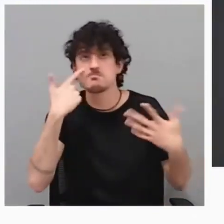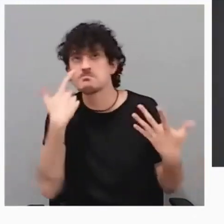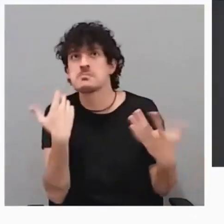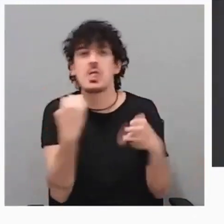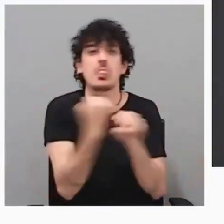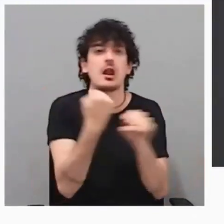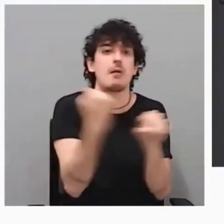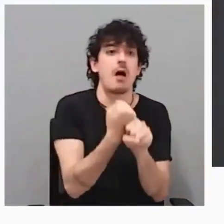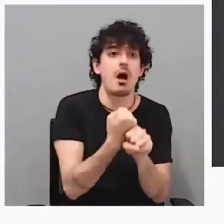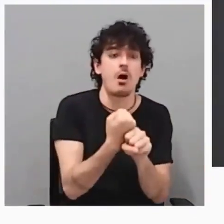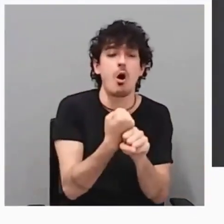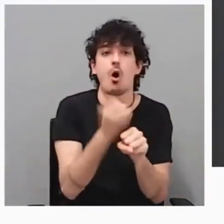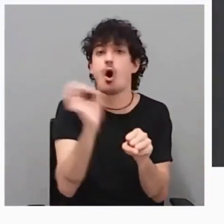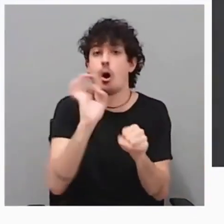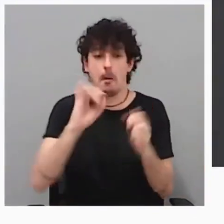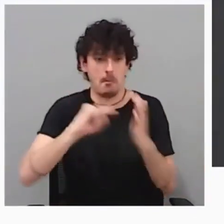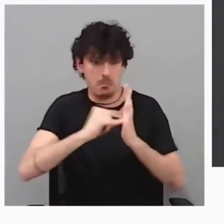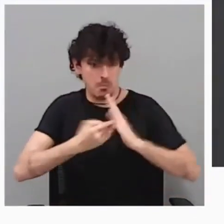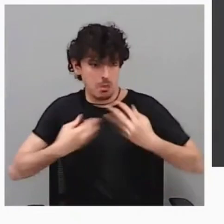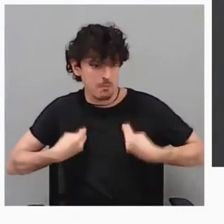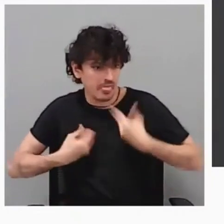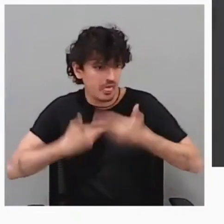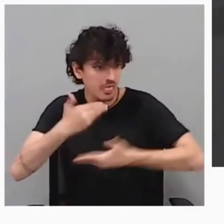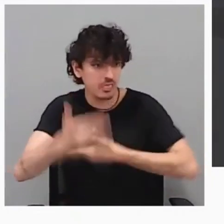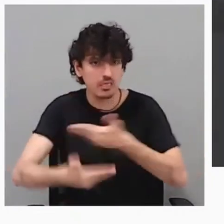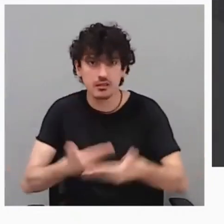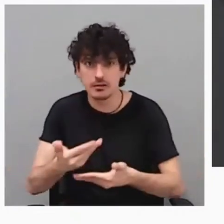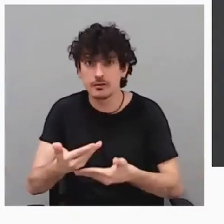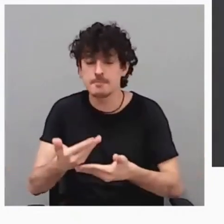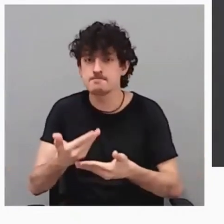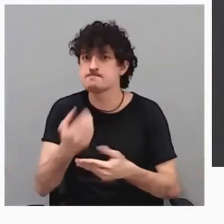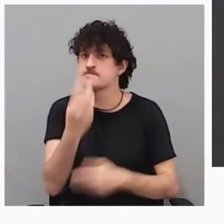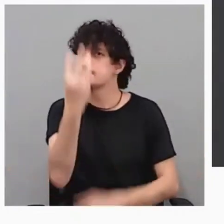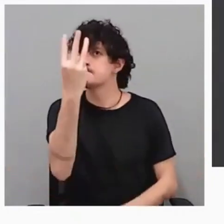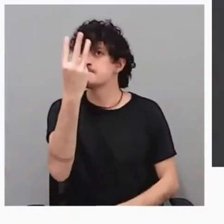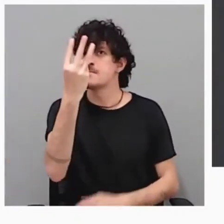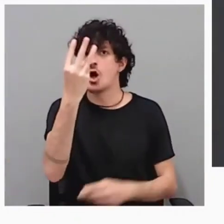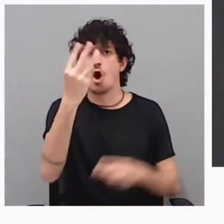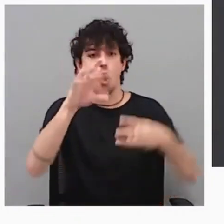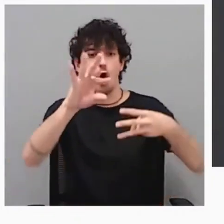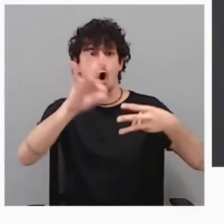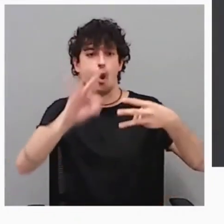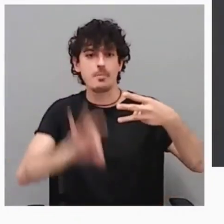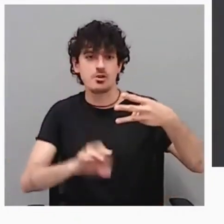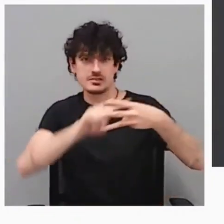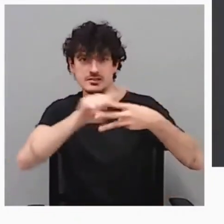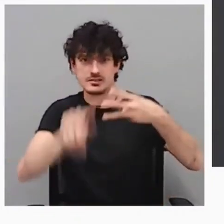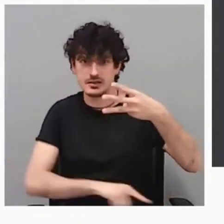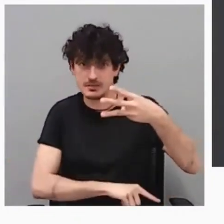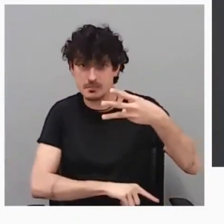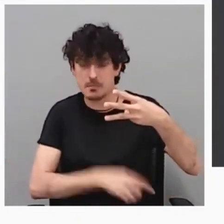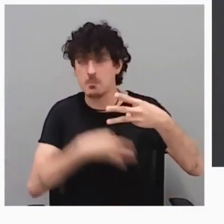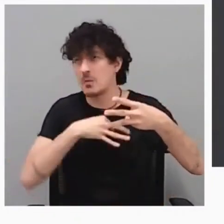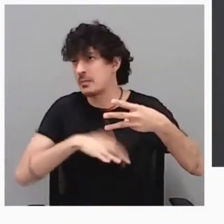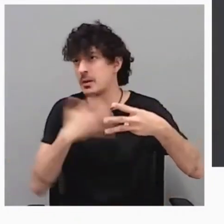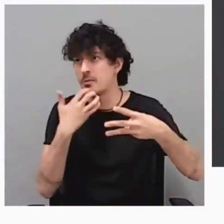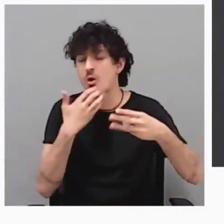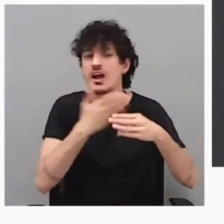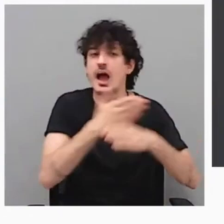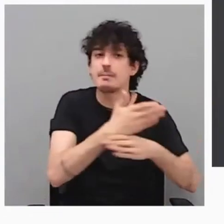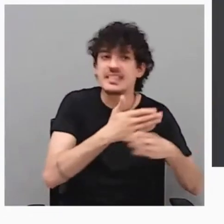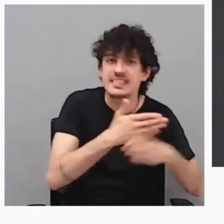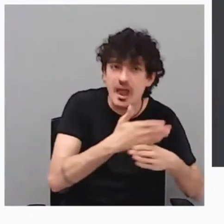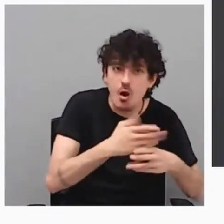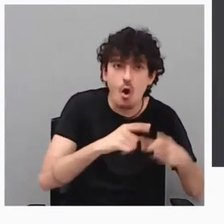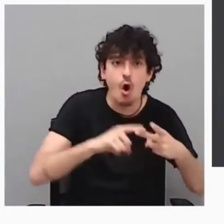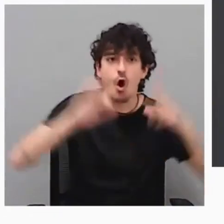tu proyecto de vida que quieras emprender y solo tuvieras tres opciones. Siempre suele decir, o eres carpintero, o eres astronauta,